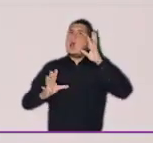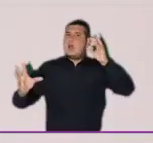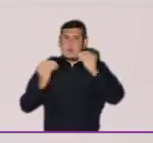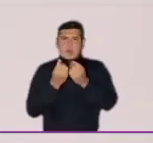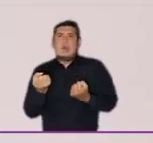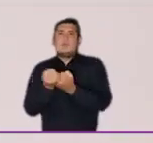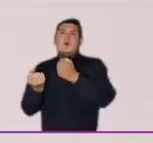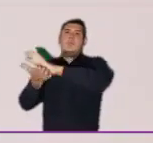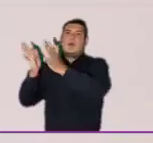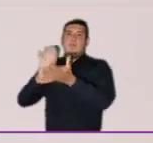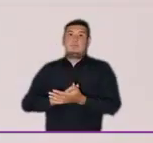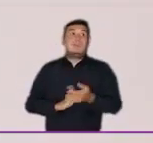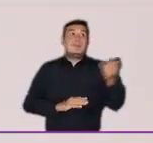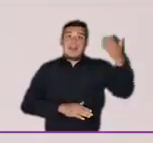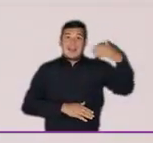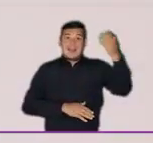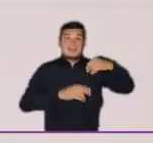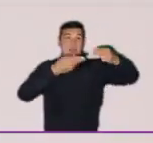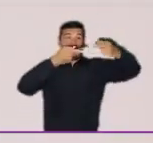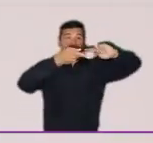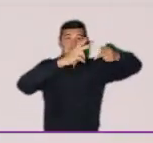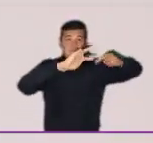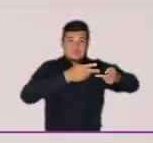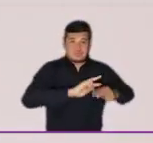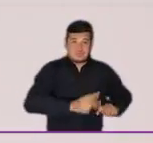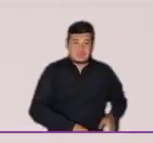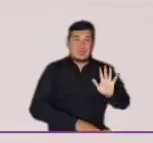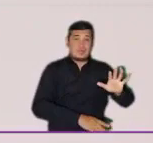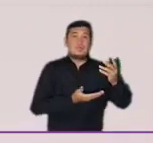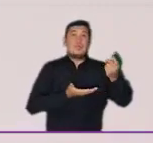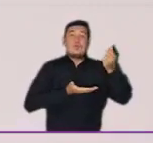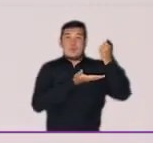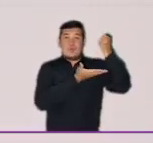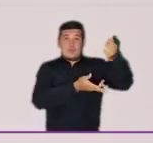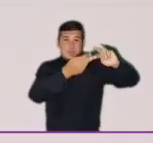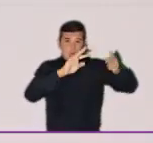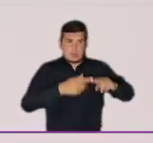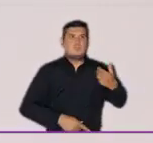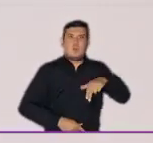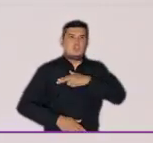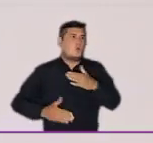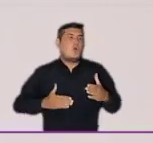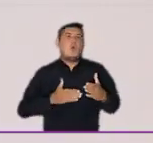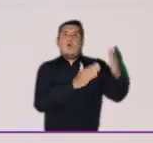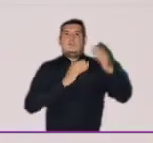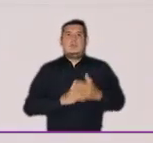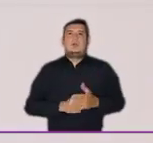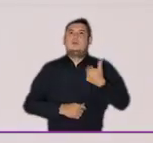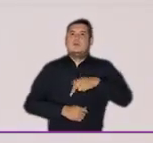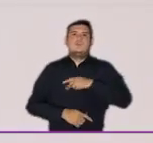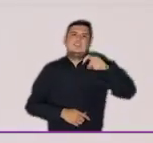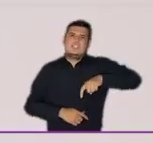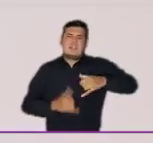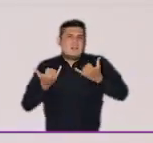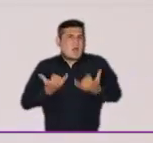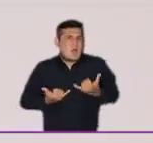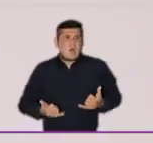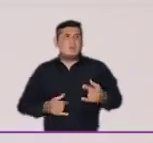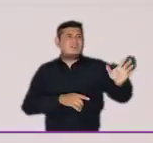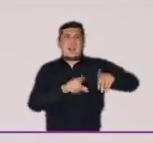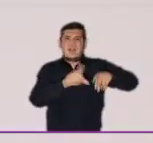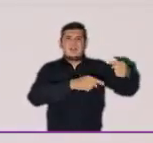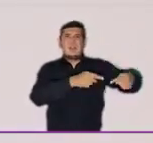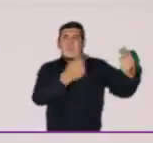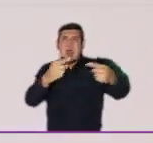opuso a la reforma tributaria de este gobierno y es un partido de gente que da resultados. Lo que necesitamos en este momento de tanta polarización